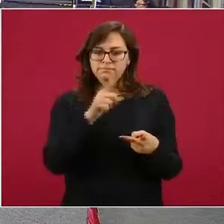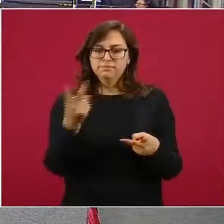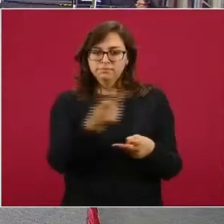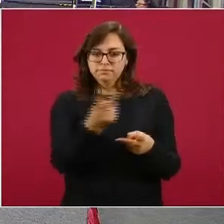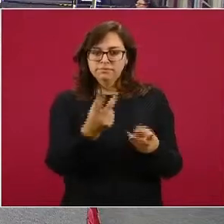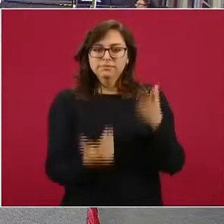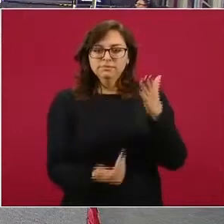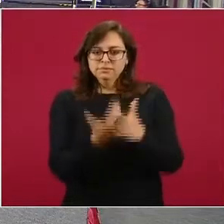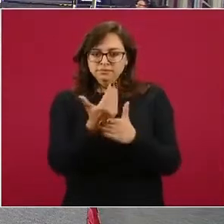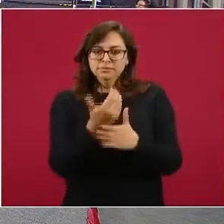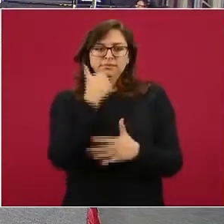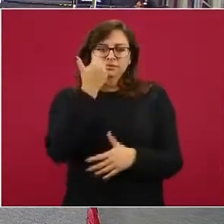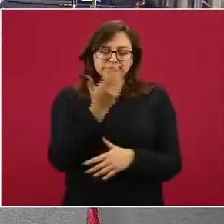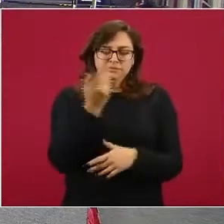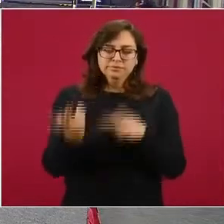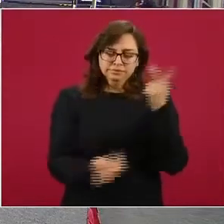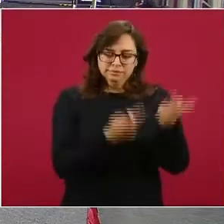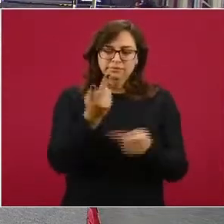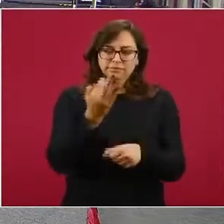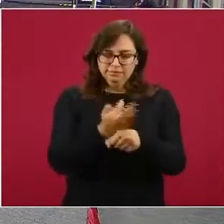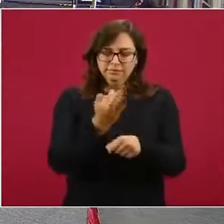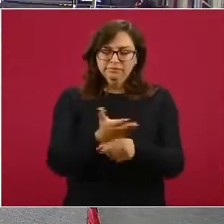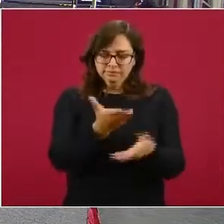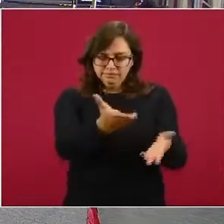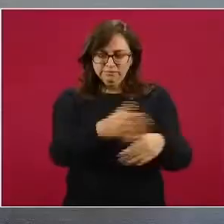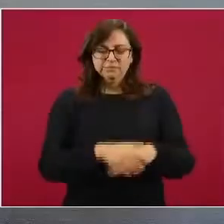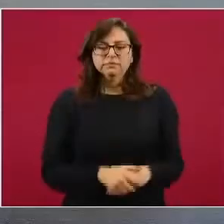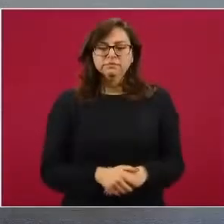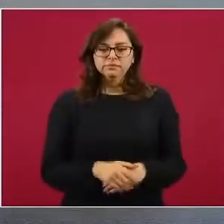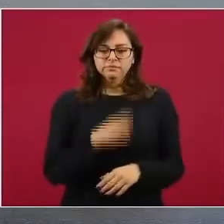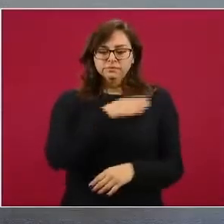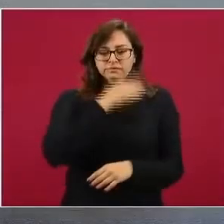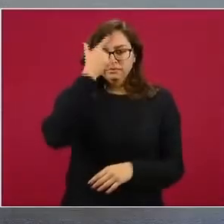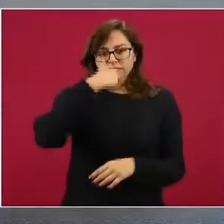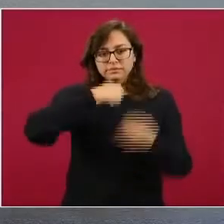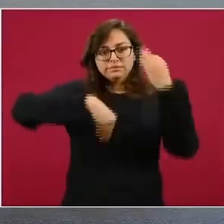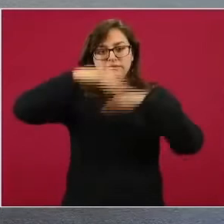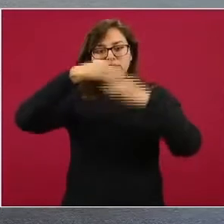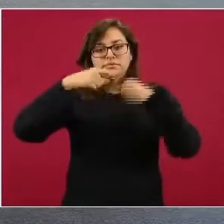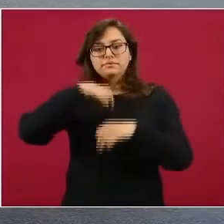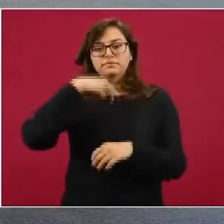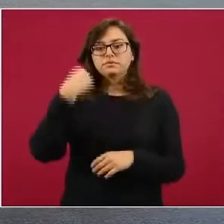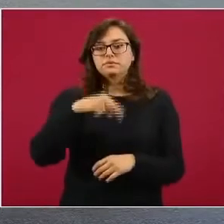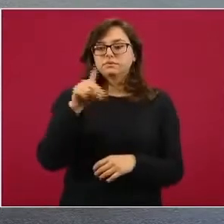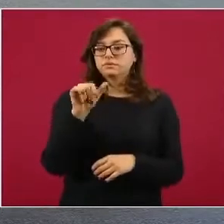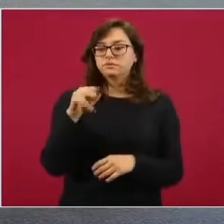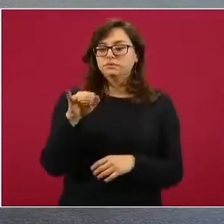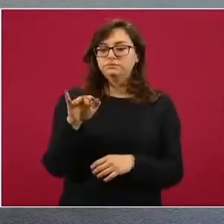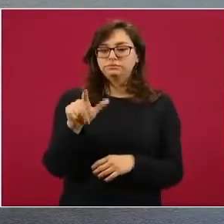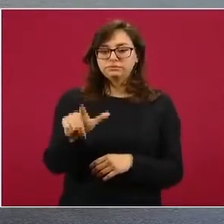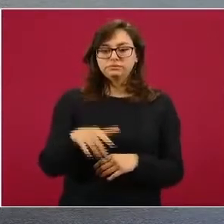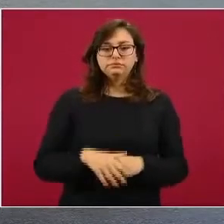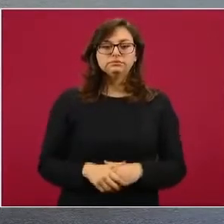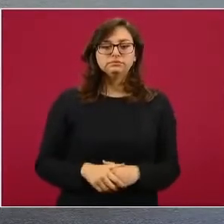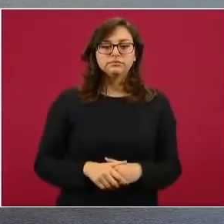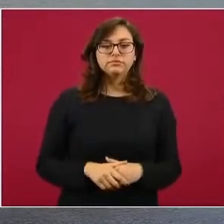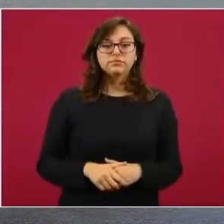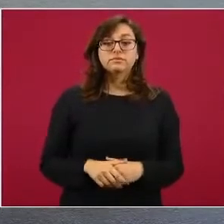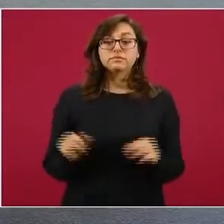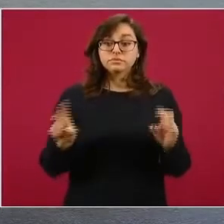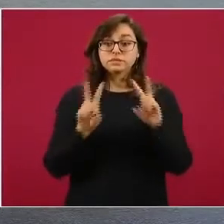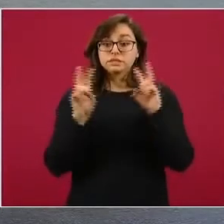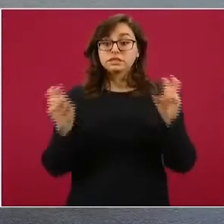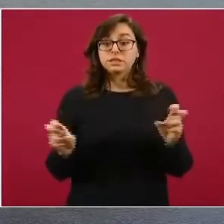Seguimos con los demás. Buenas noches a todos, Daniel Blancas de Crónica. Creo que es un tema muy